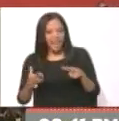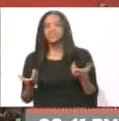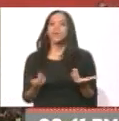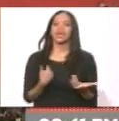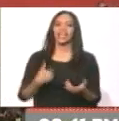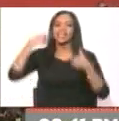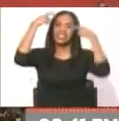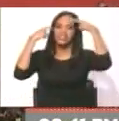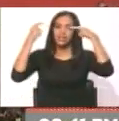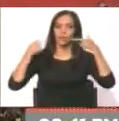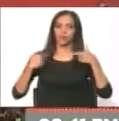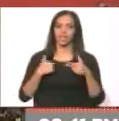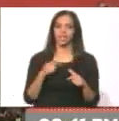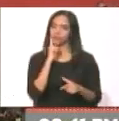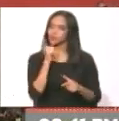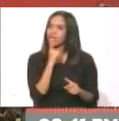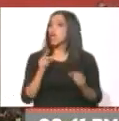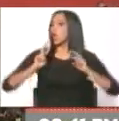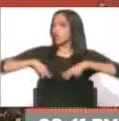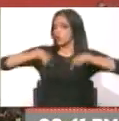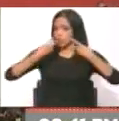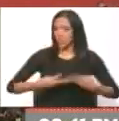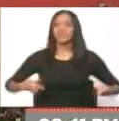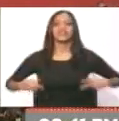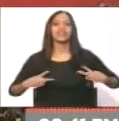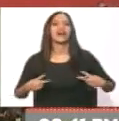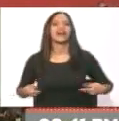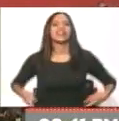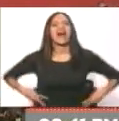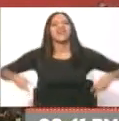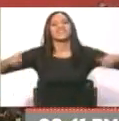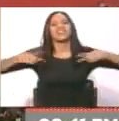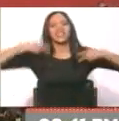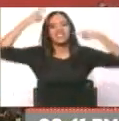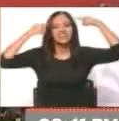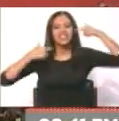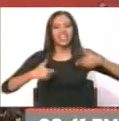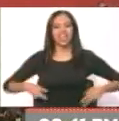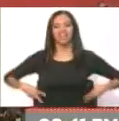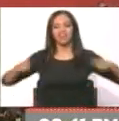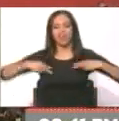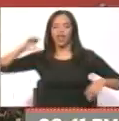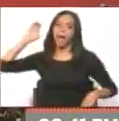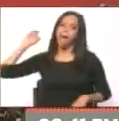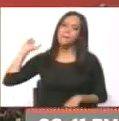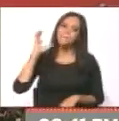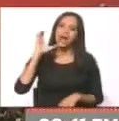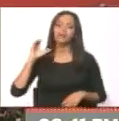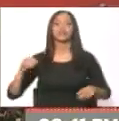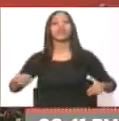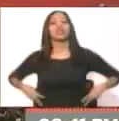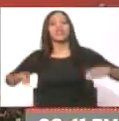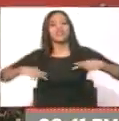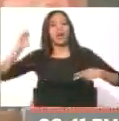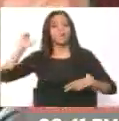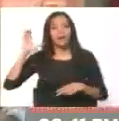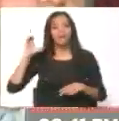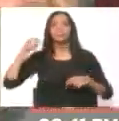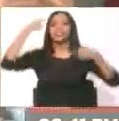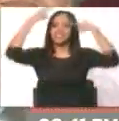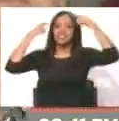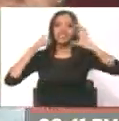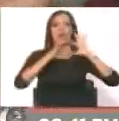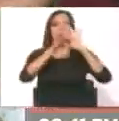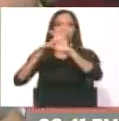chavismo tenga, ¿cómo se llama? Una nueva vida. La vida del chavismo es la vida de la patria. Y la vida de la patria es la vida del chavismo.